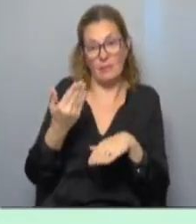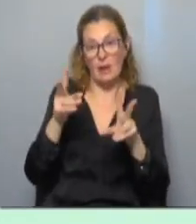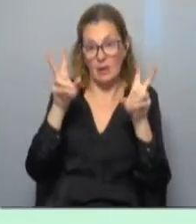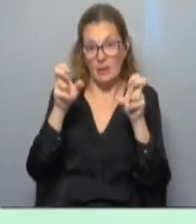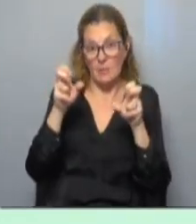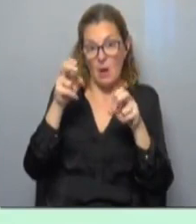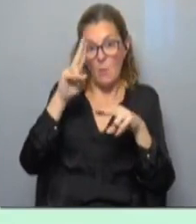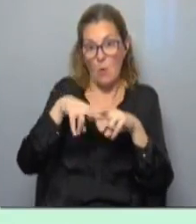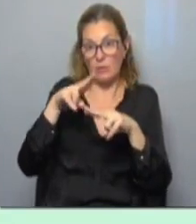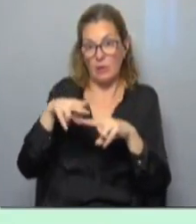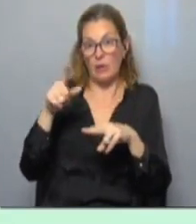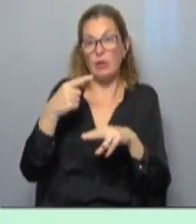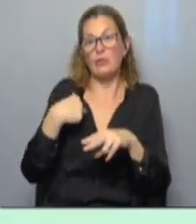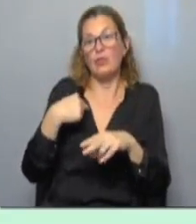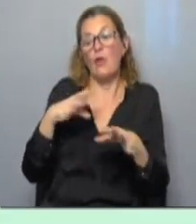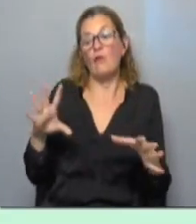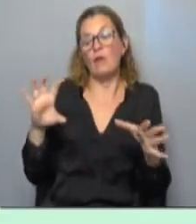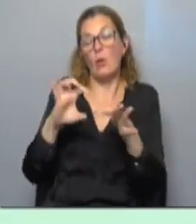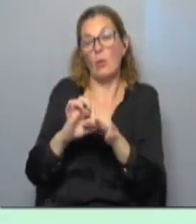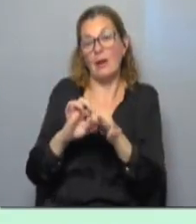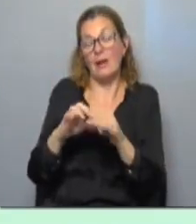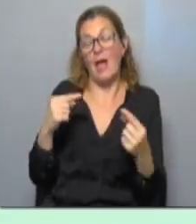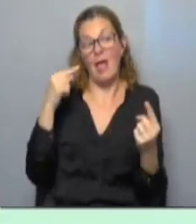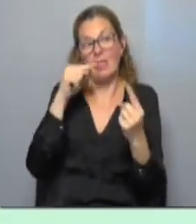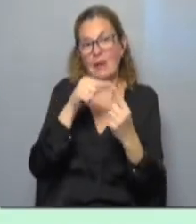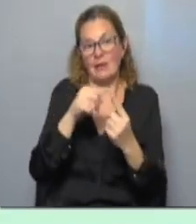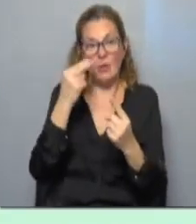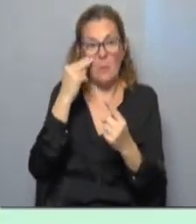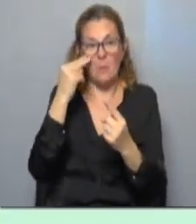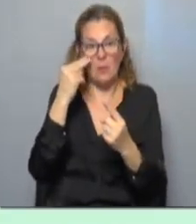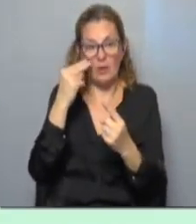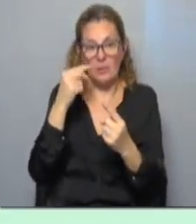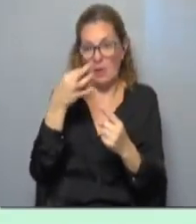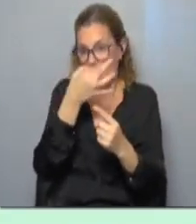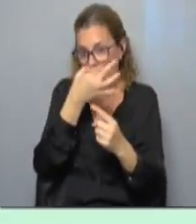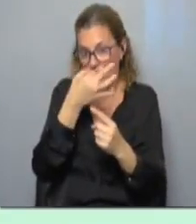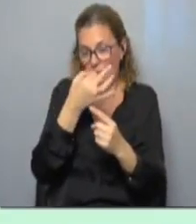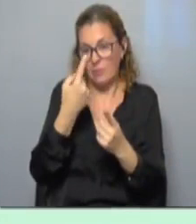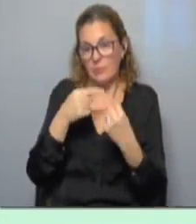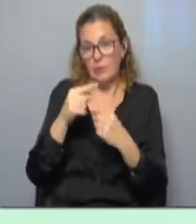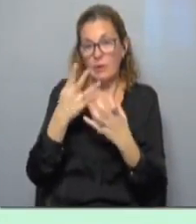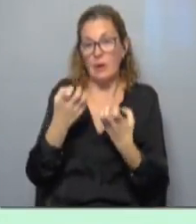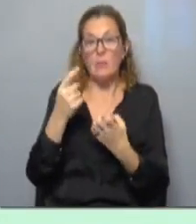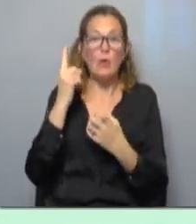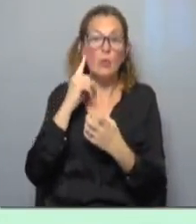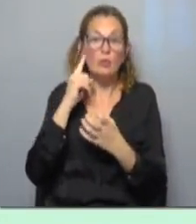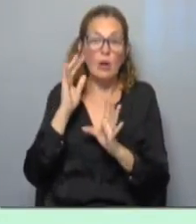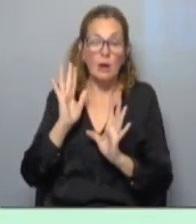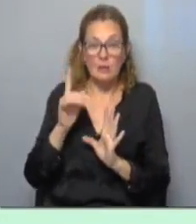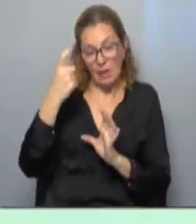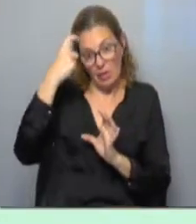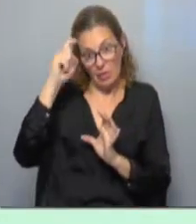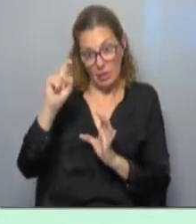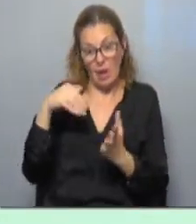tema homicidio, que yo lo vincularía, la mayoría de ellos, directamente al tema del narcotráfico. Y queremos escuchar las